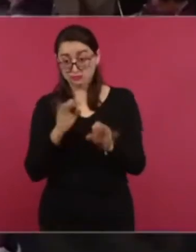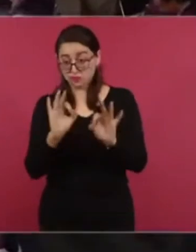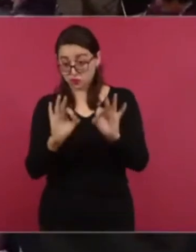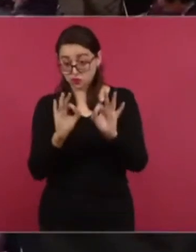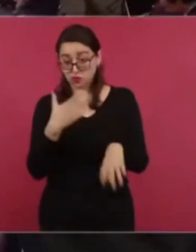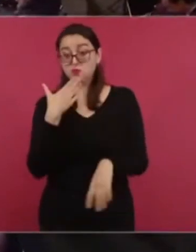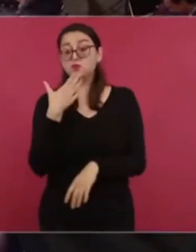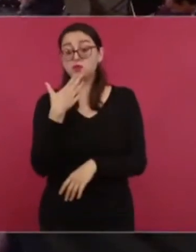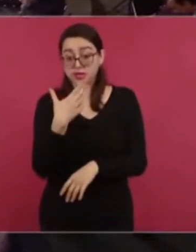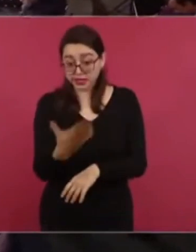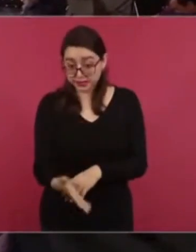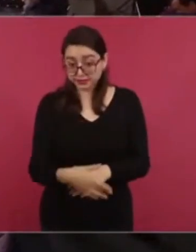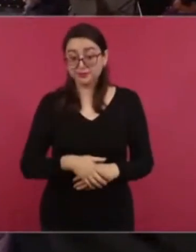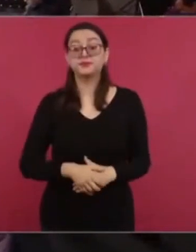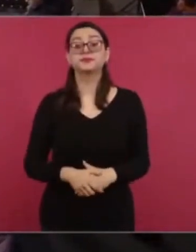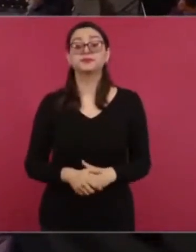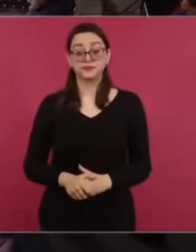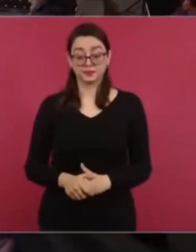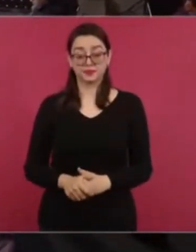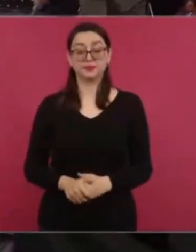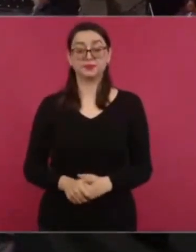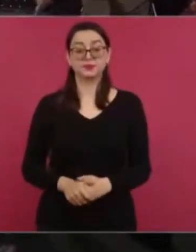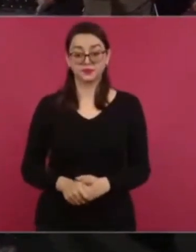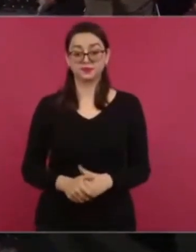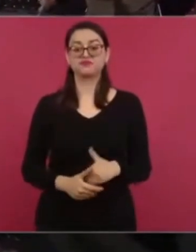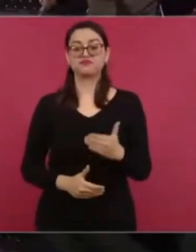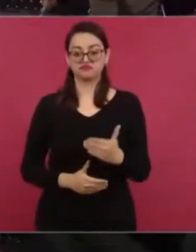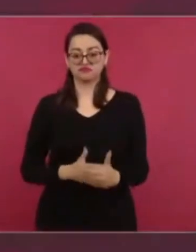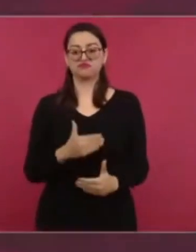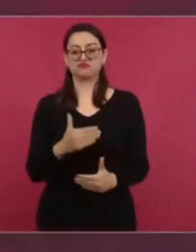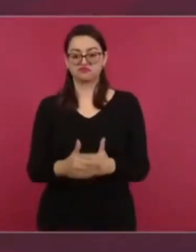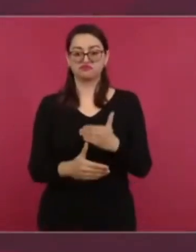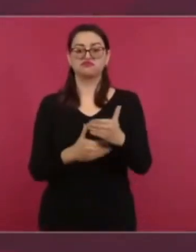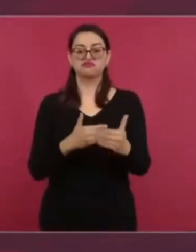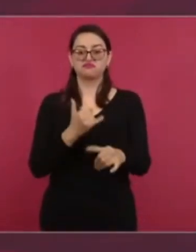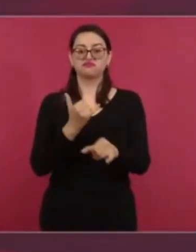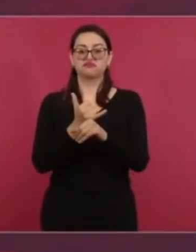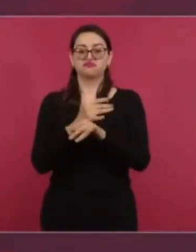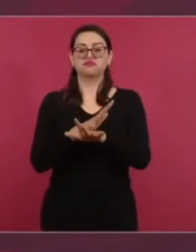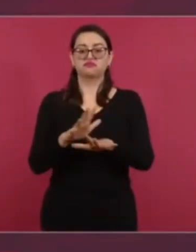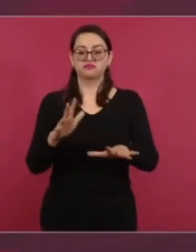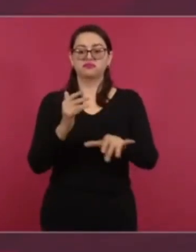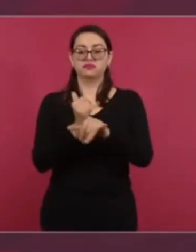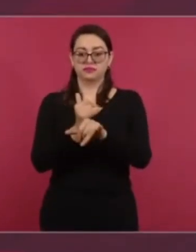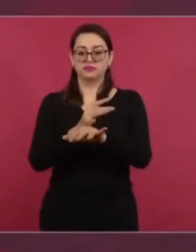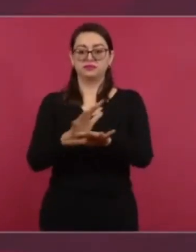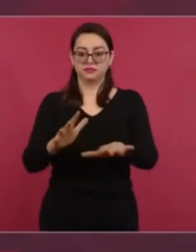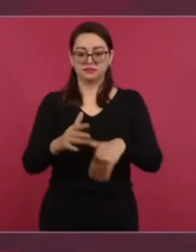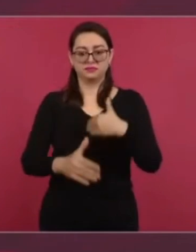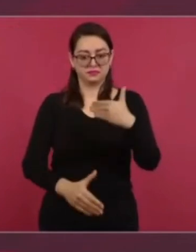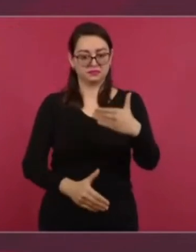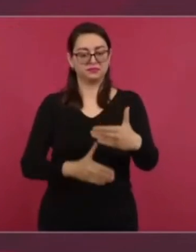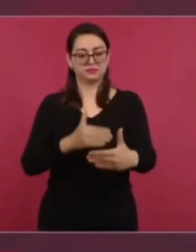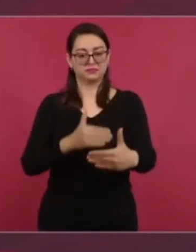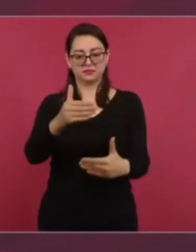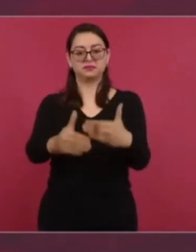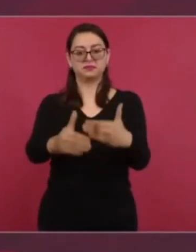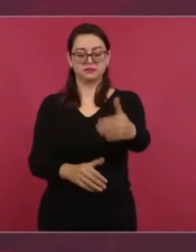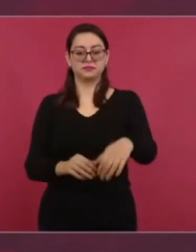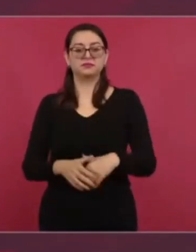porque van a ir saliendo cosas y yo tengo